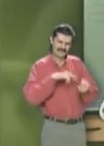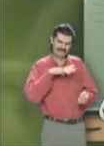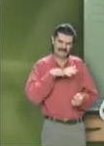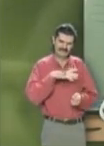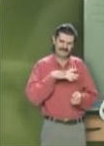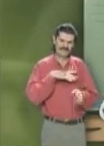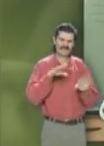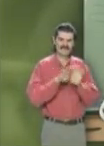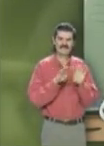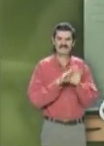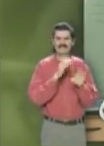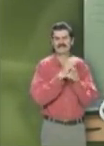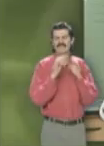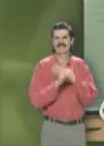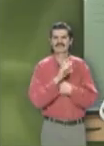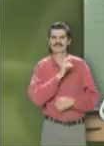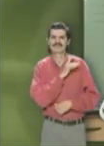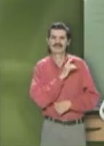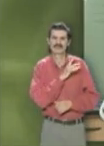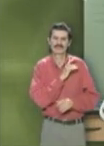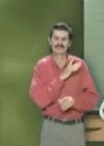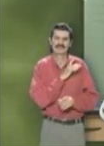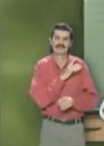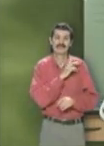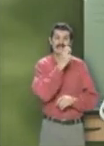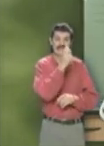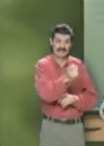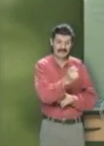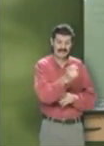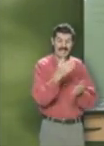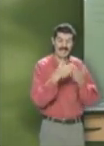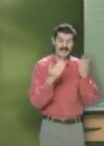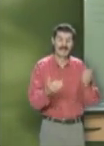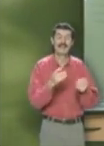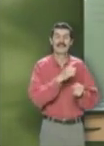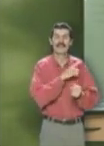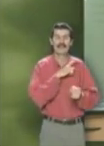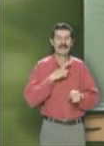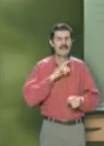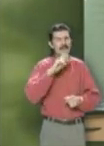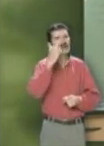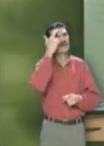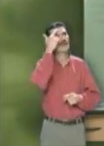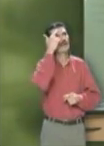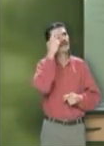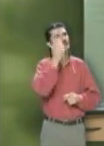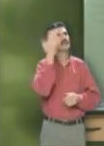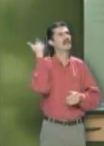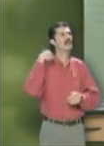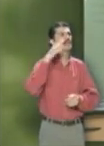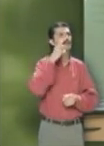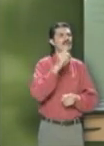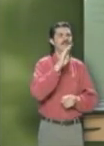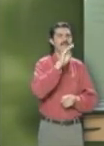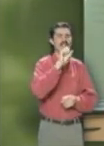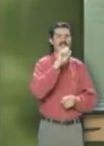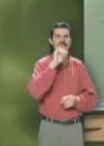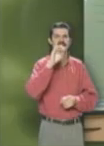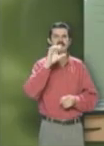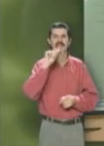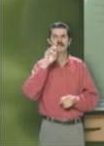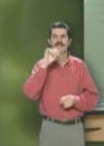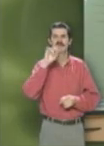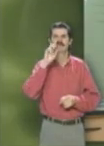y no como un fenómeno atemorizante. En esos momentos vale la pena recordar aquello que dijo Vasily